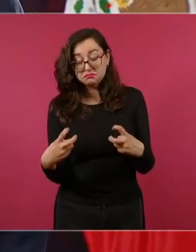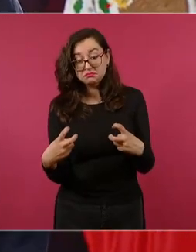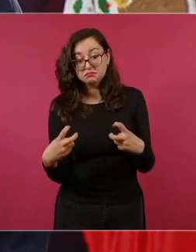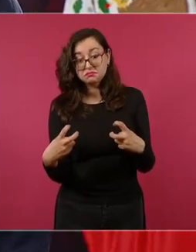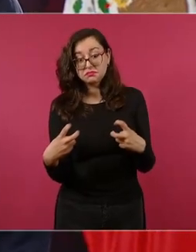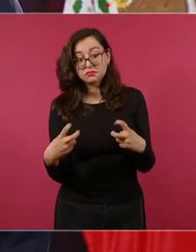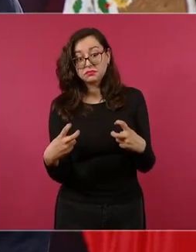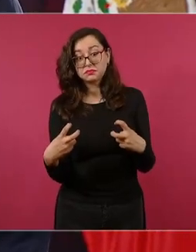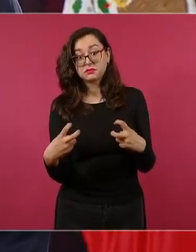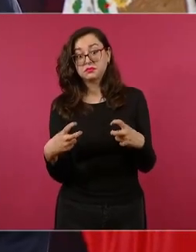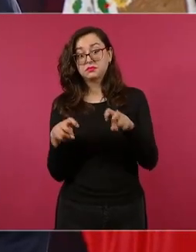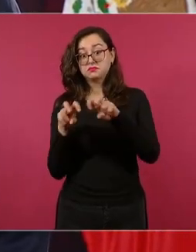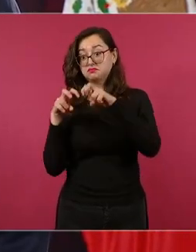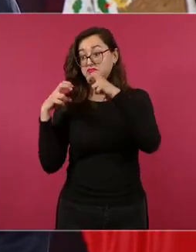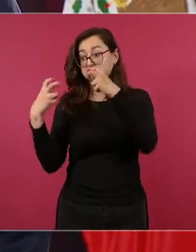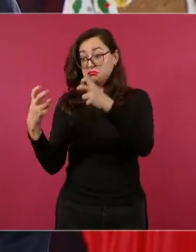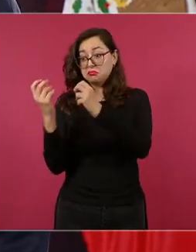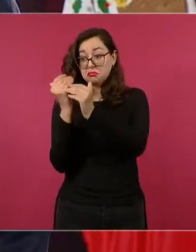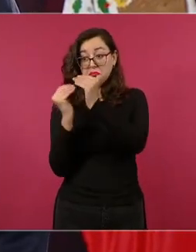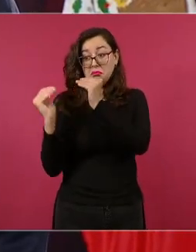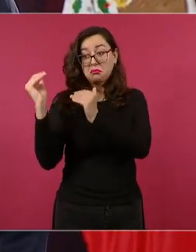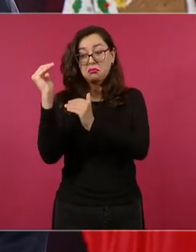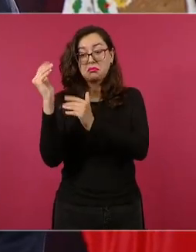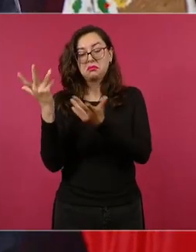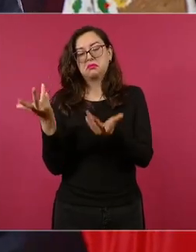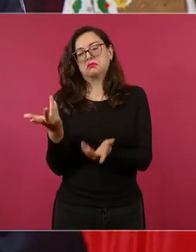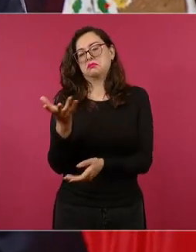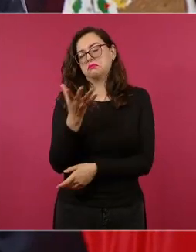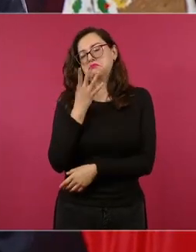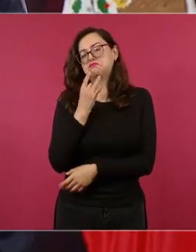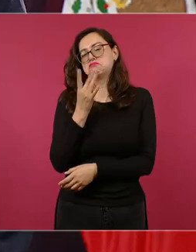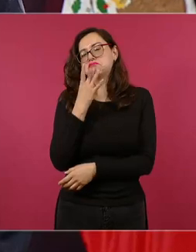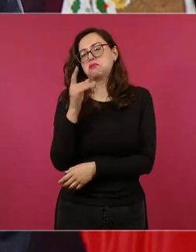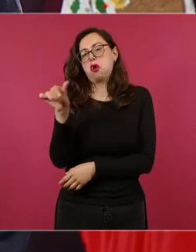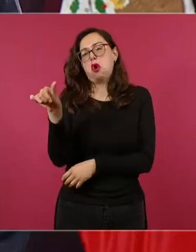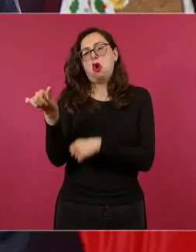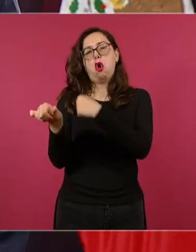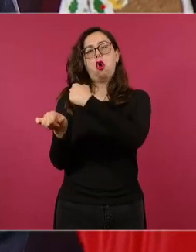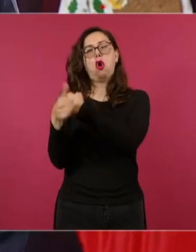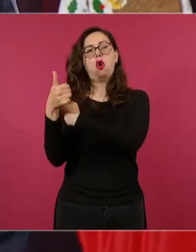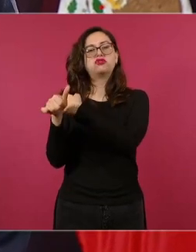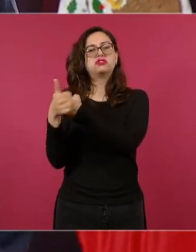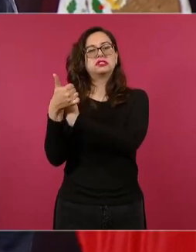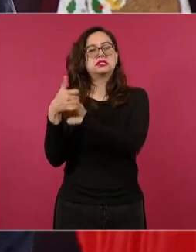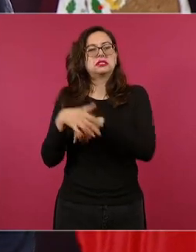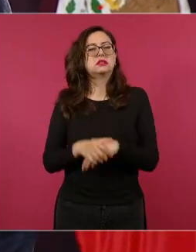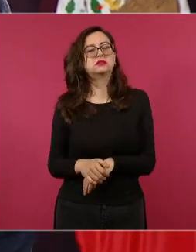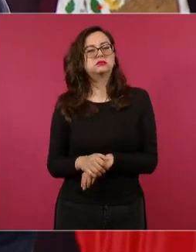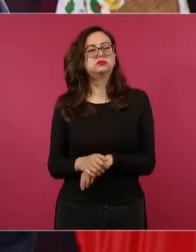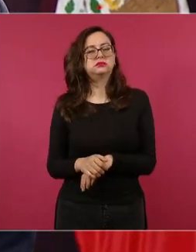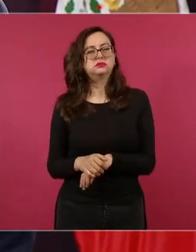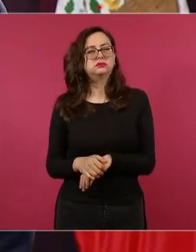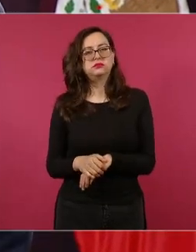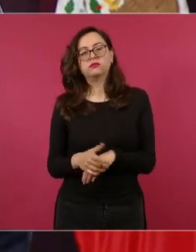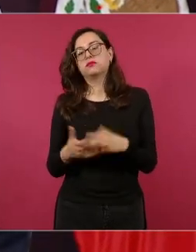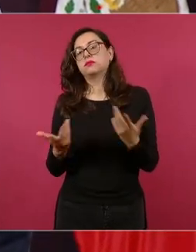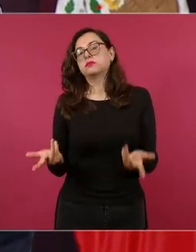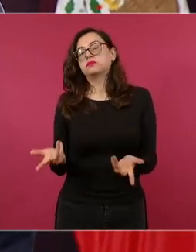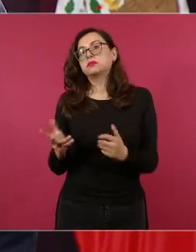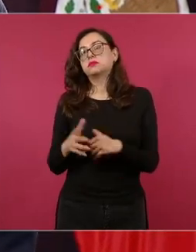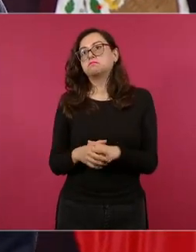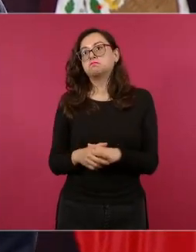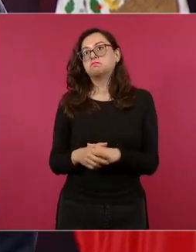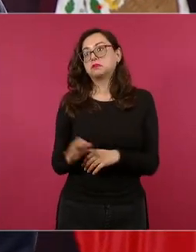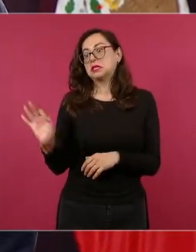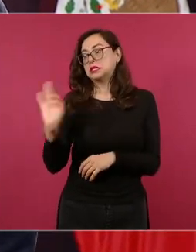son 11 vamos a suponer que se inscriban 110